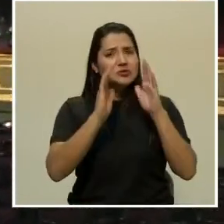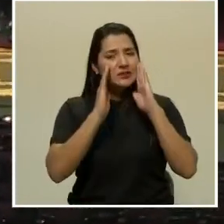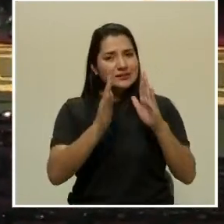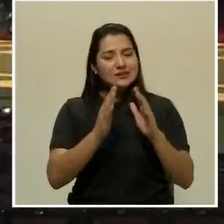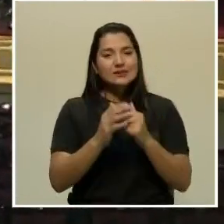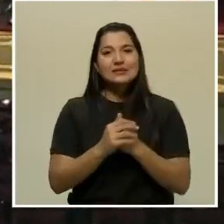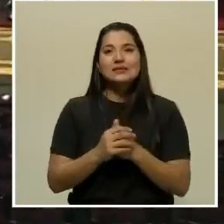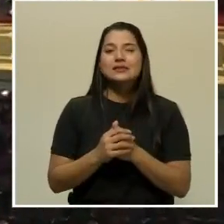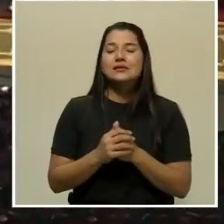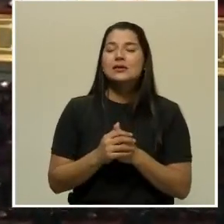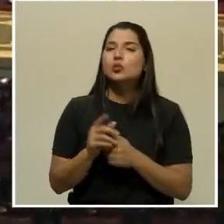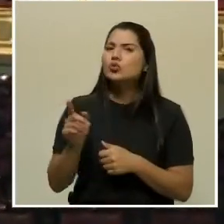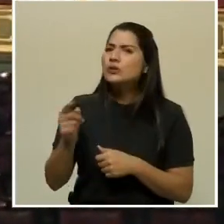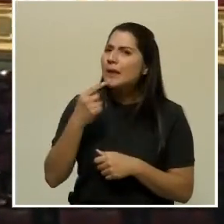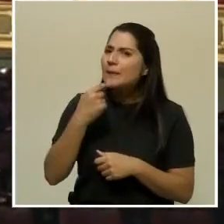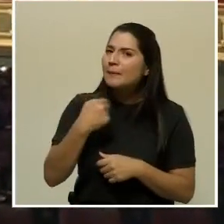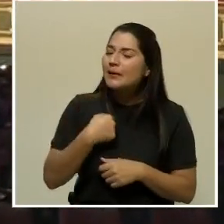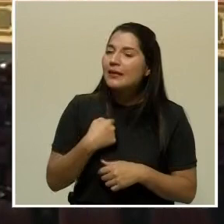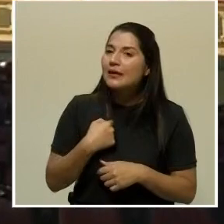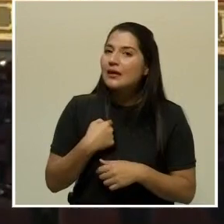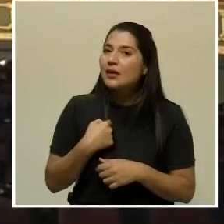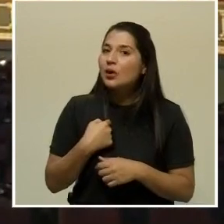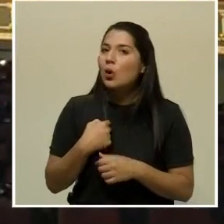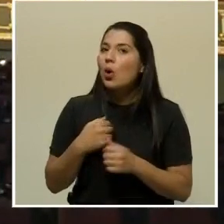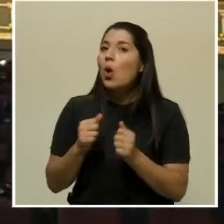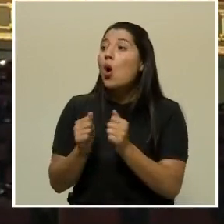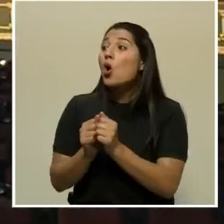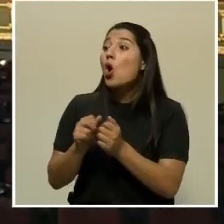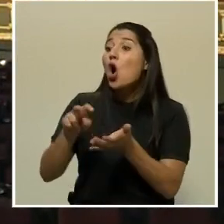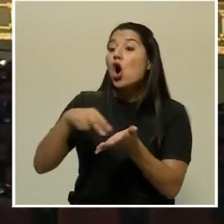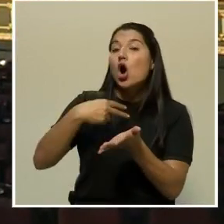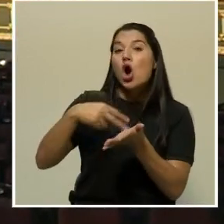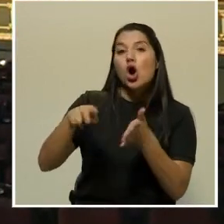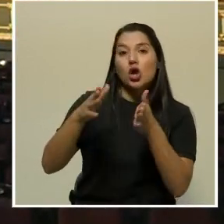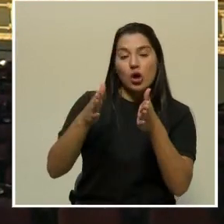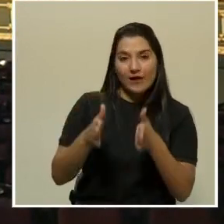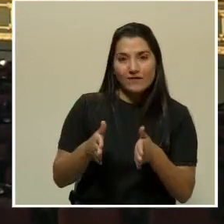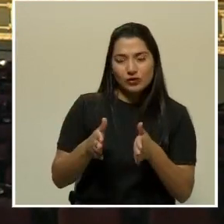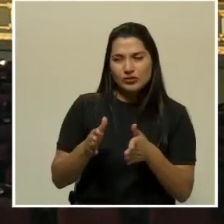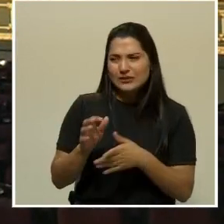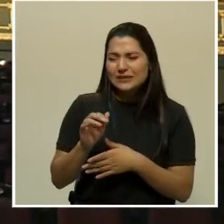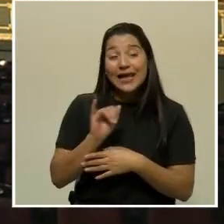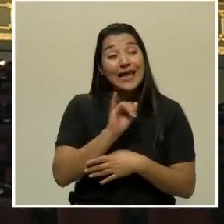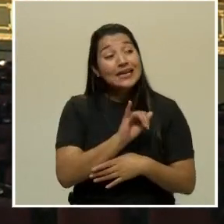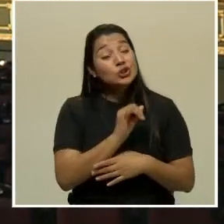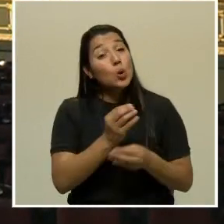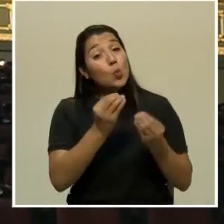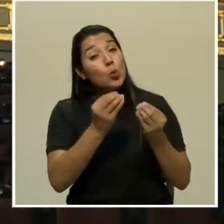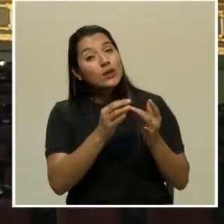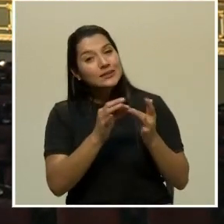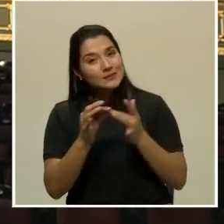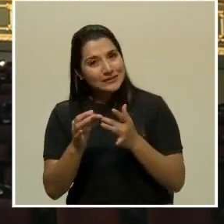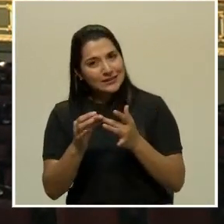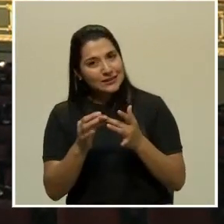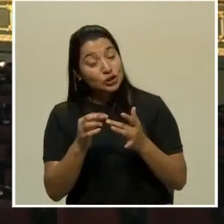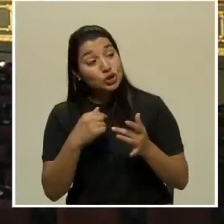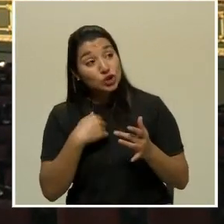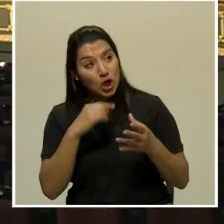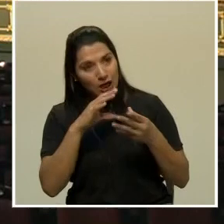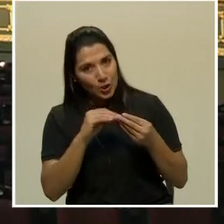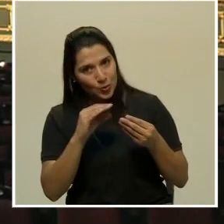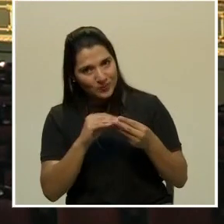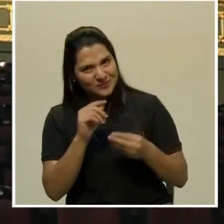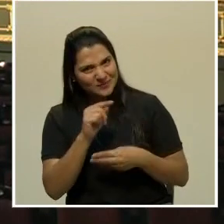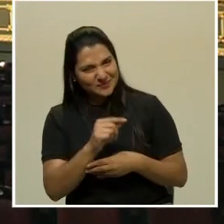arranca septiembre? Me dijiste que era... Con coreógrafos. Coreógrafos. Y eso es algo muy especial y te lo voy a contar porque